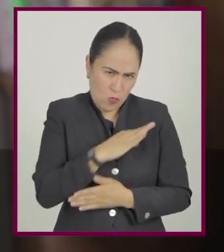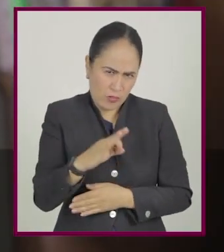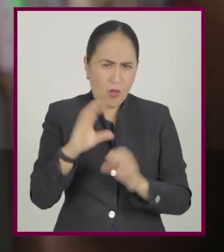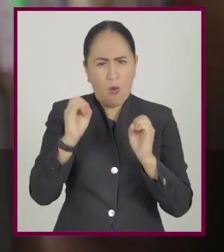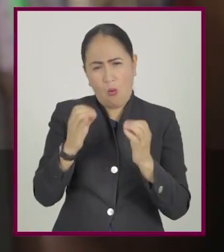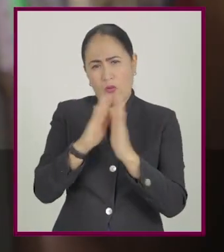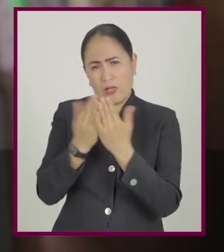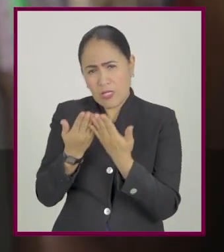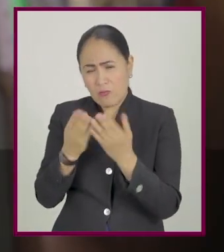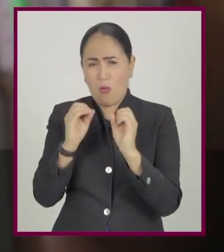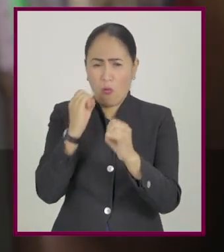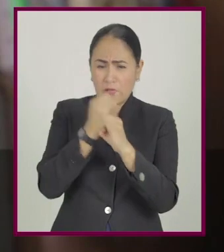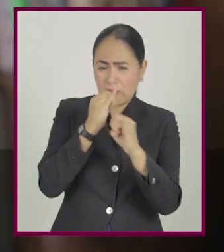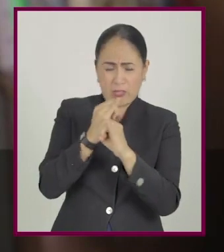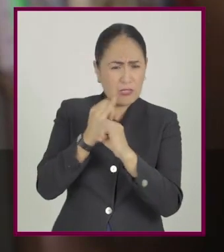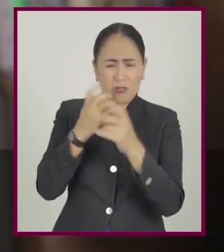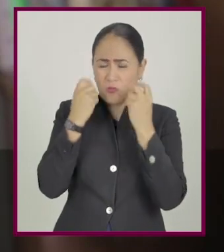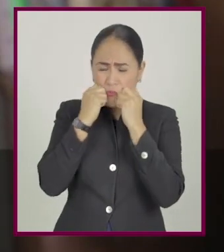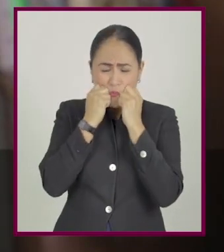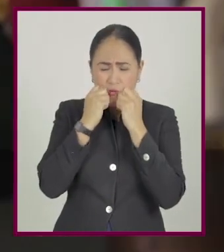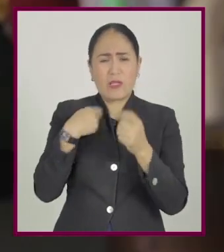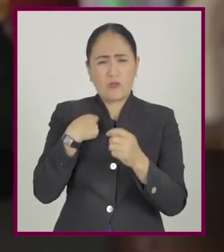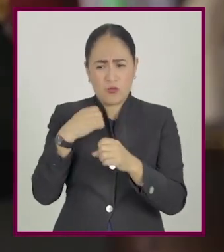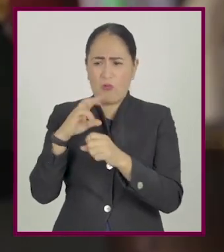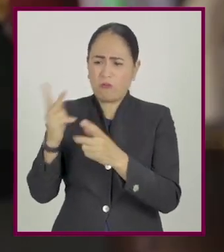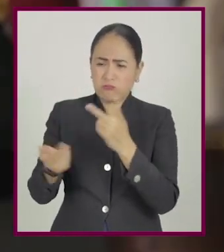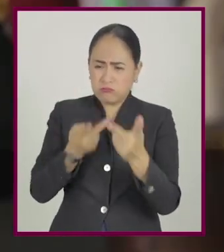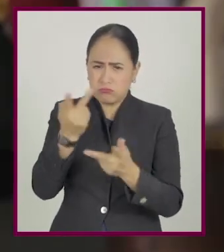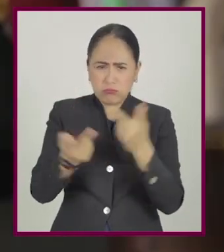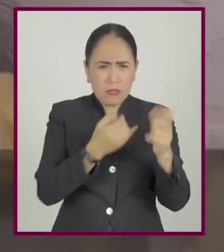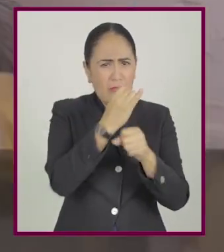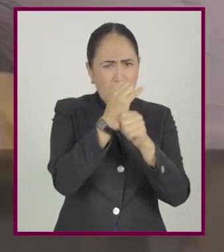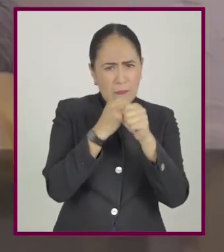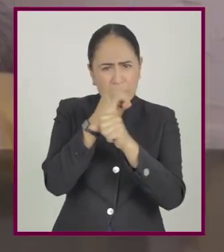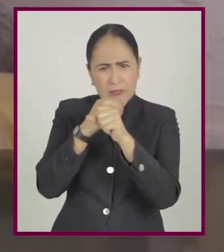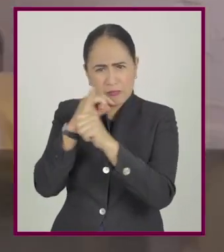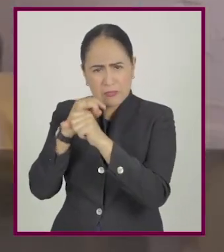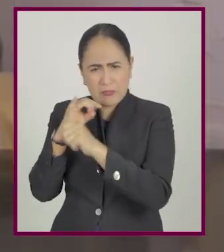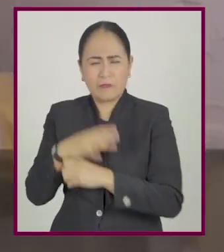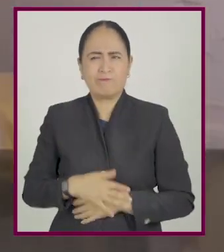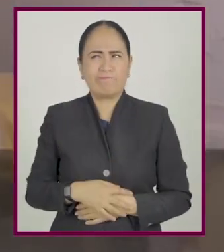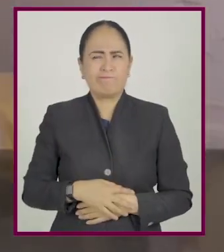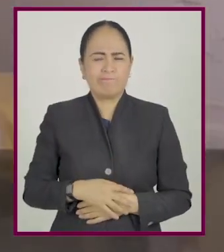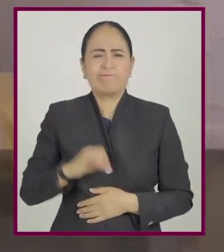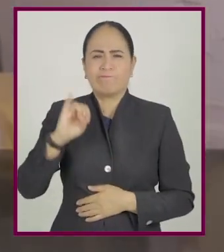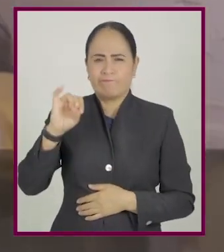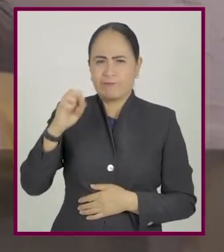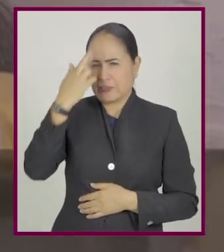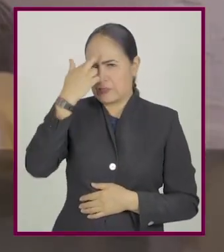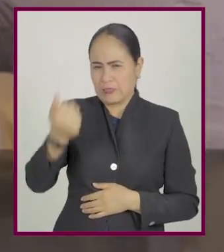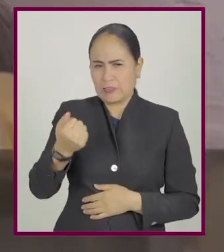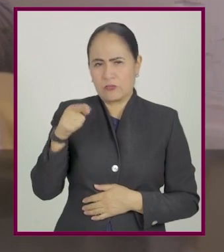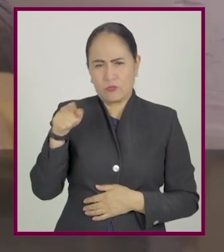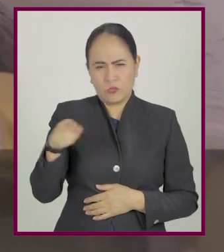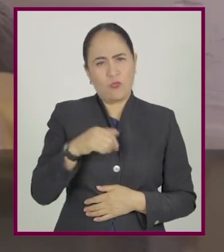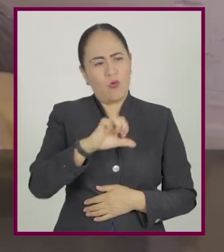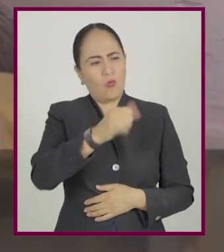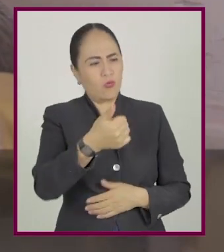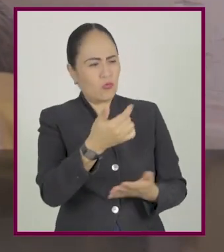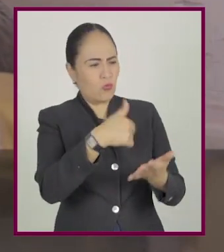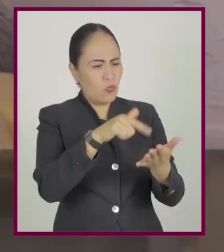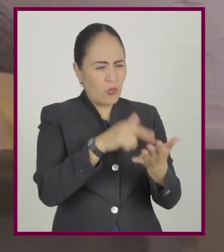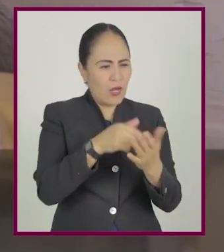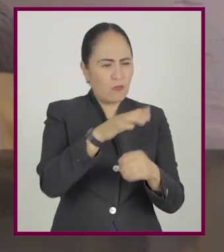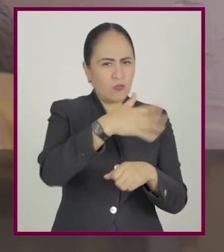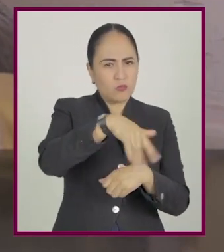ayudarme. Y si no, investigo en libros, internet, donde se pueda. Tienes razón. Creo que solo necesito cambiar